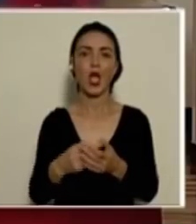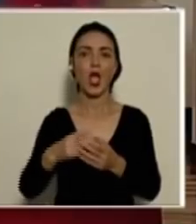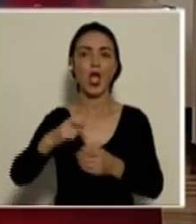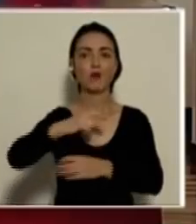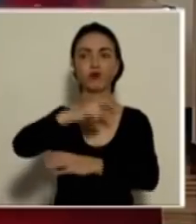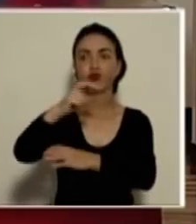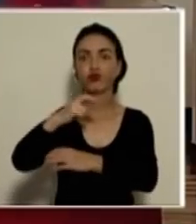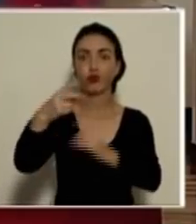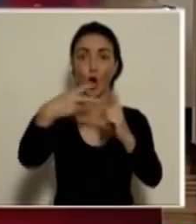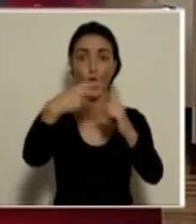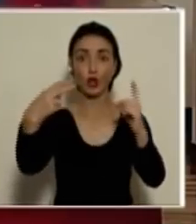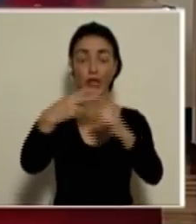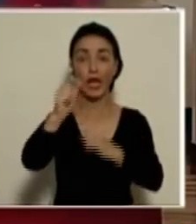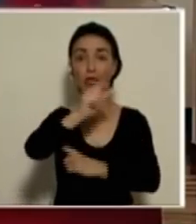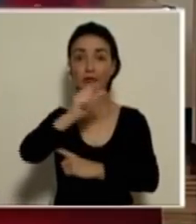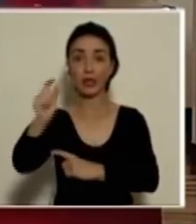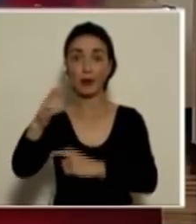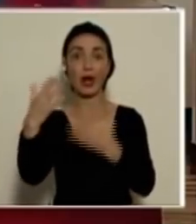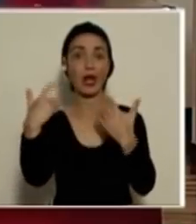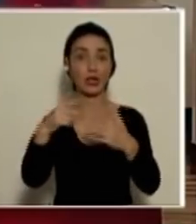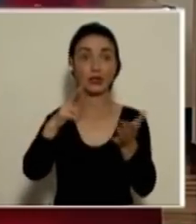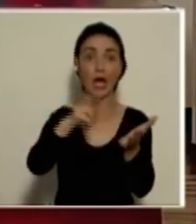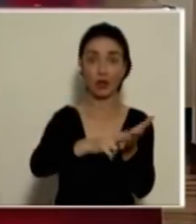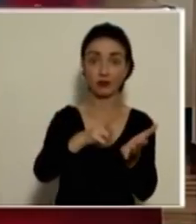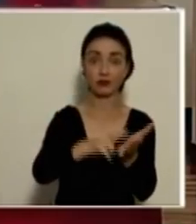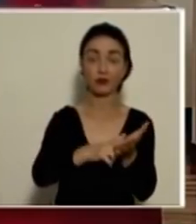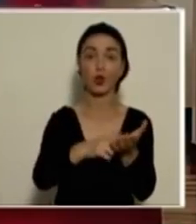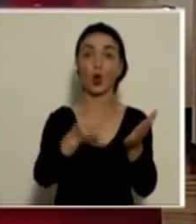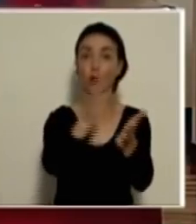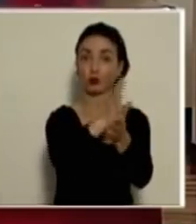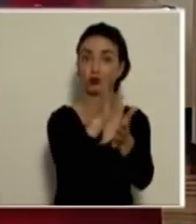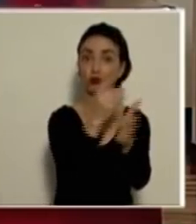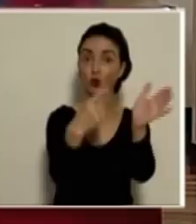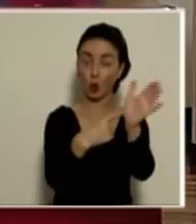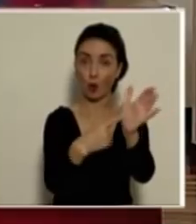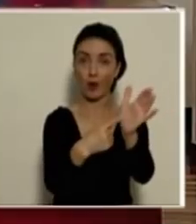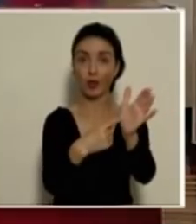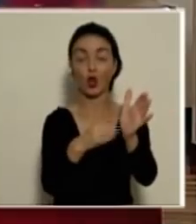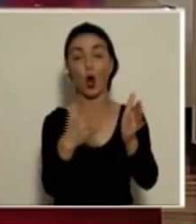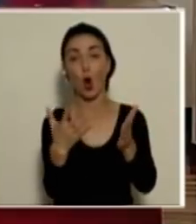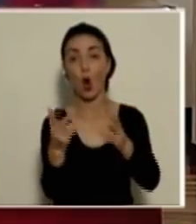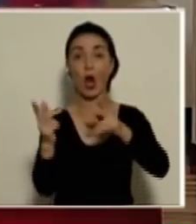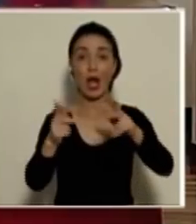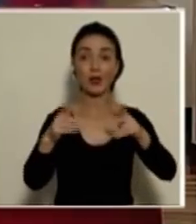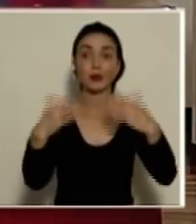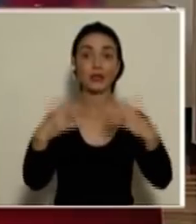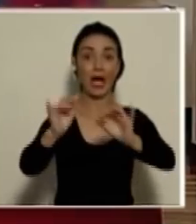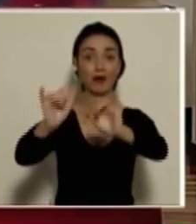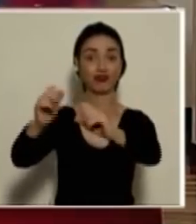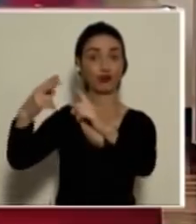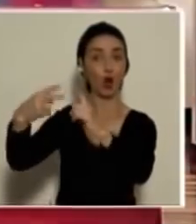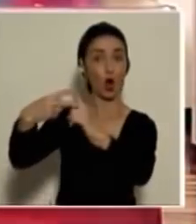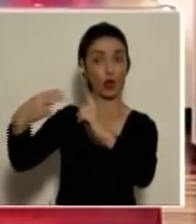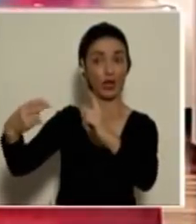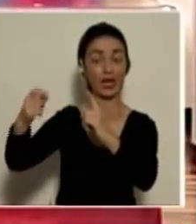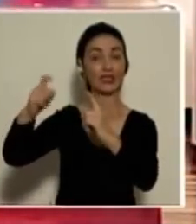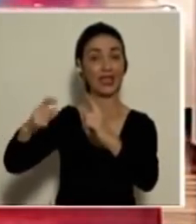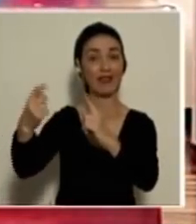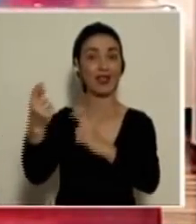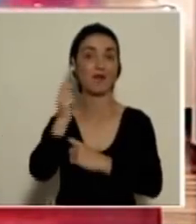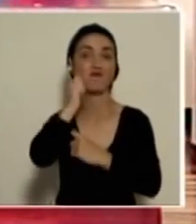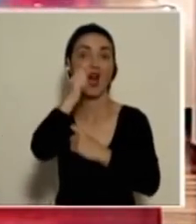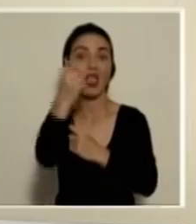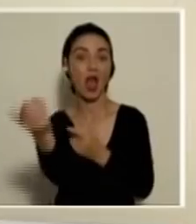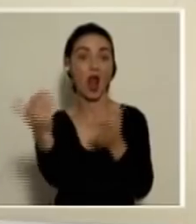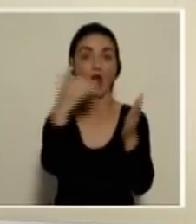hoteles durante la semana con la reservación, con el debido documento, o los que ya están en los hoteles deben regresar